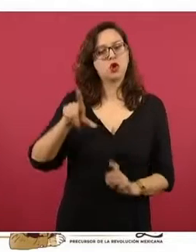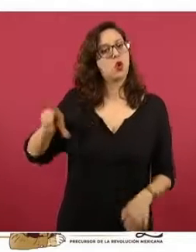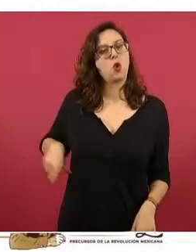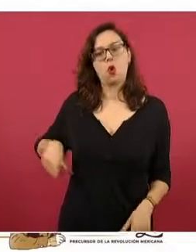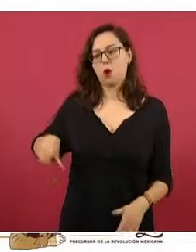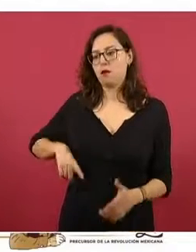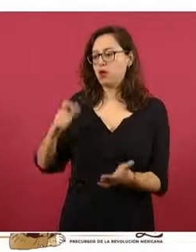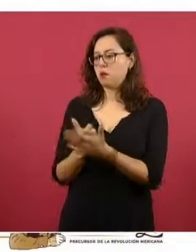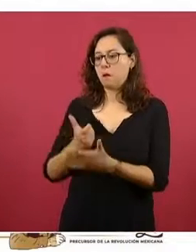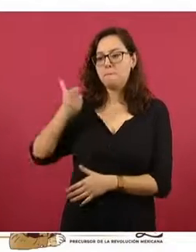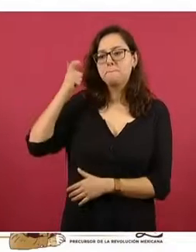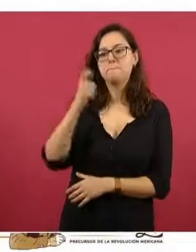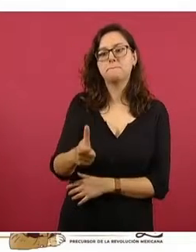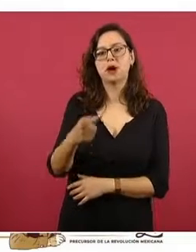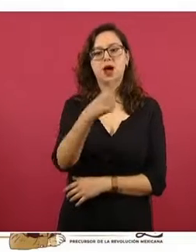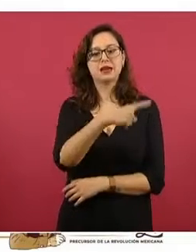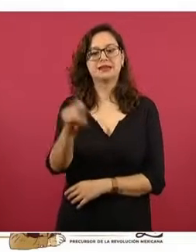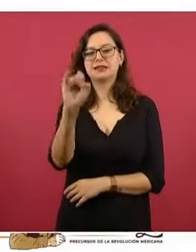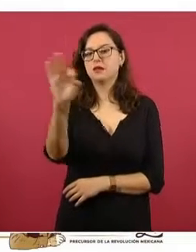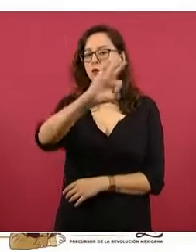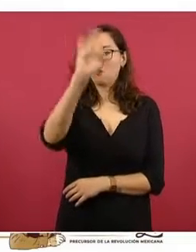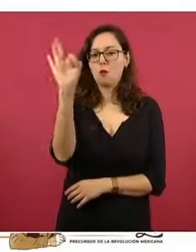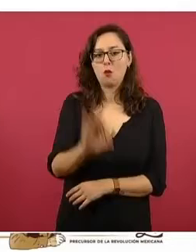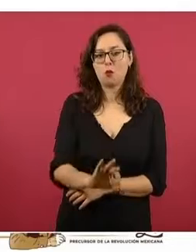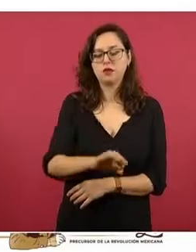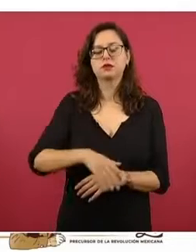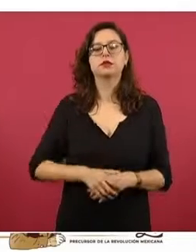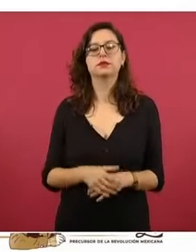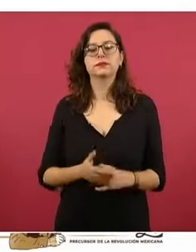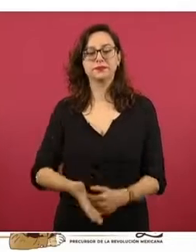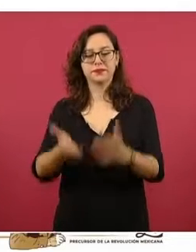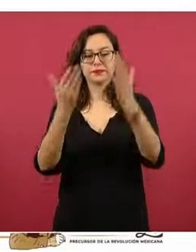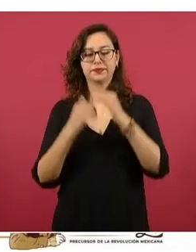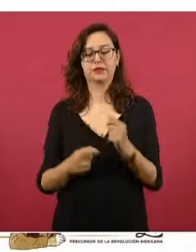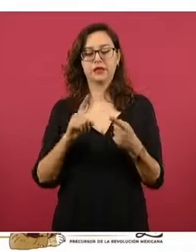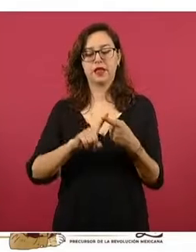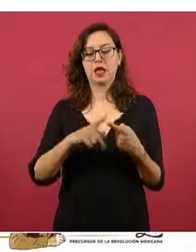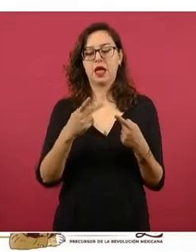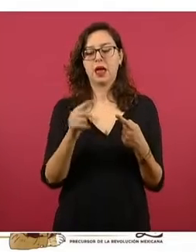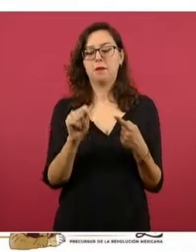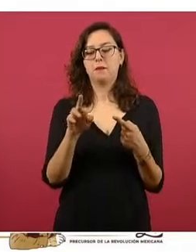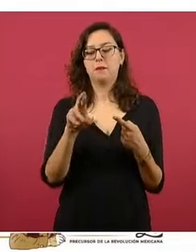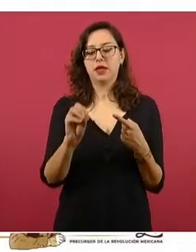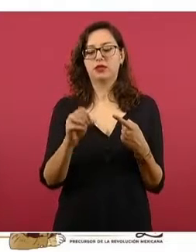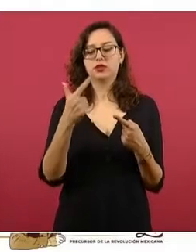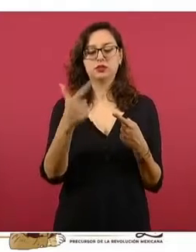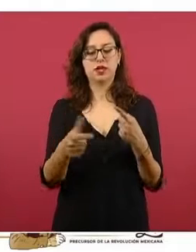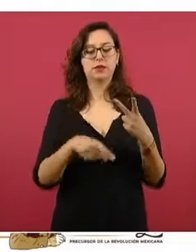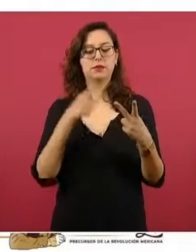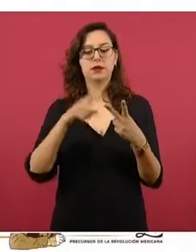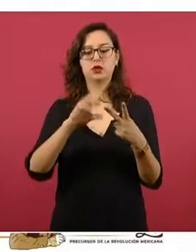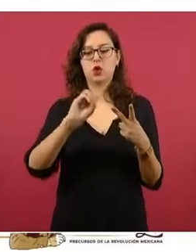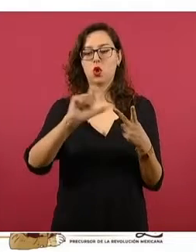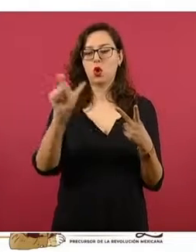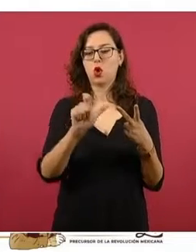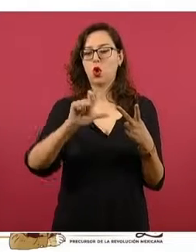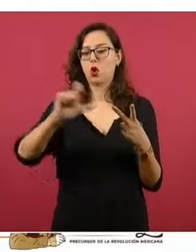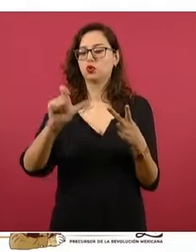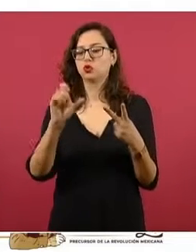por parte del gobierno federal. Petro7, OxoGas y Winstar son las tres